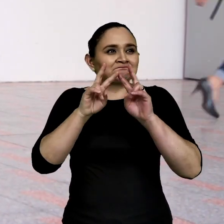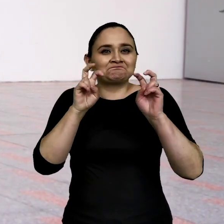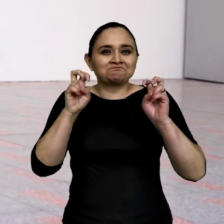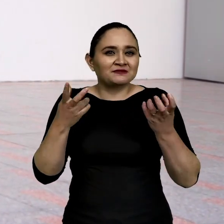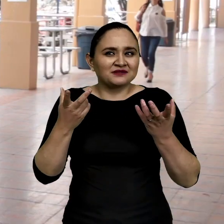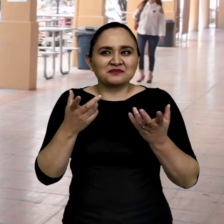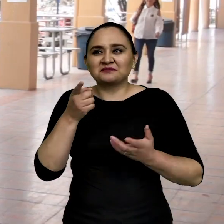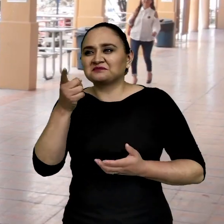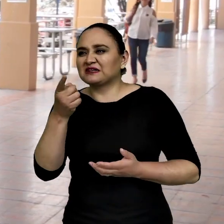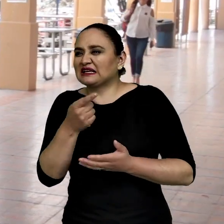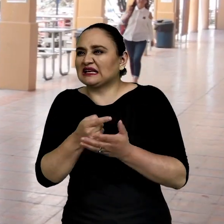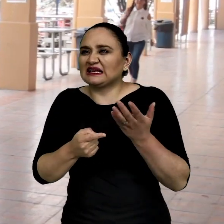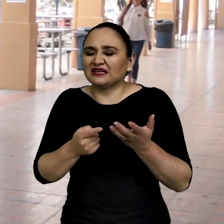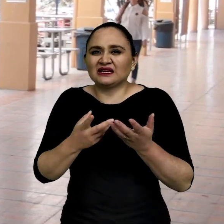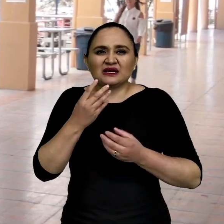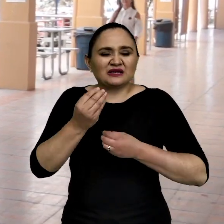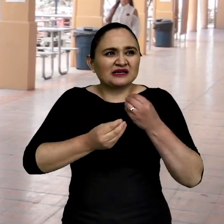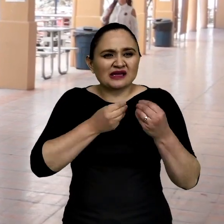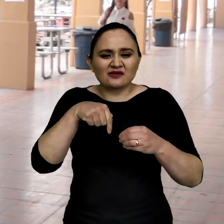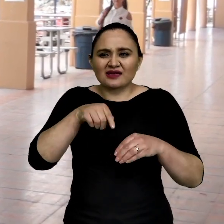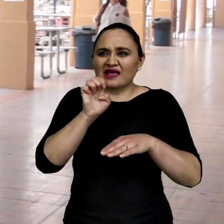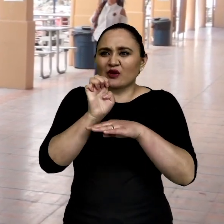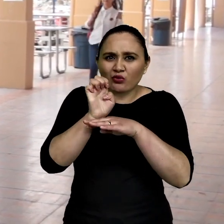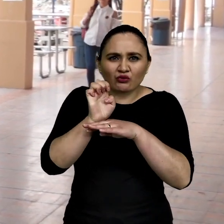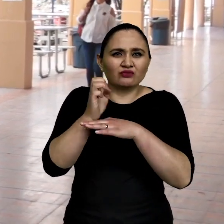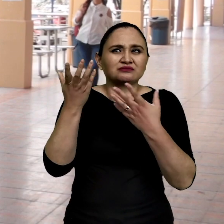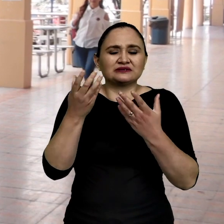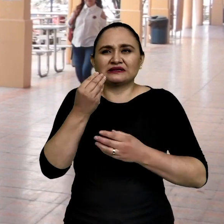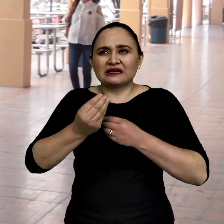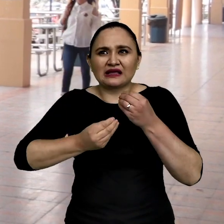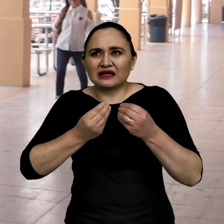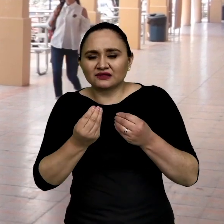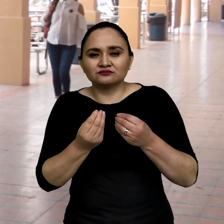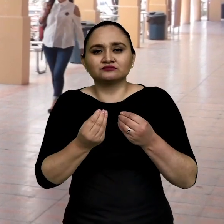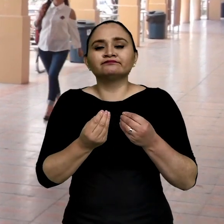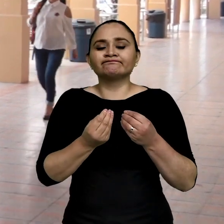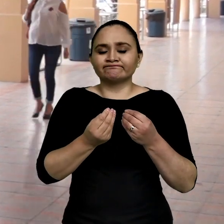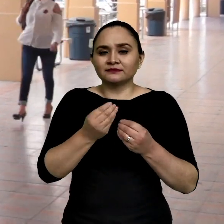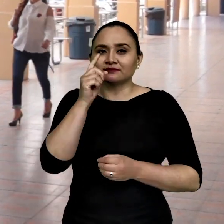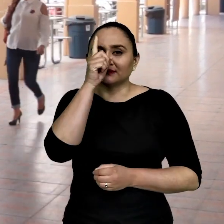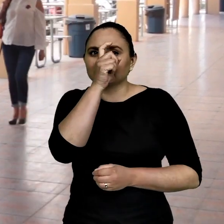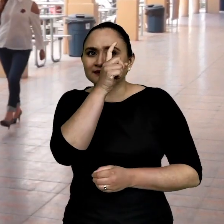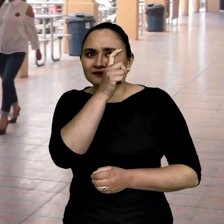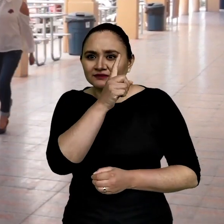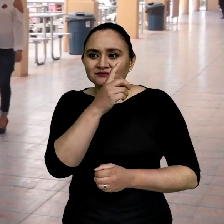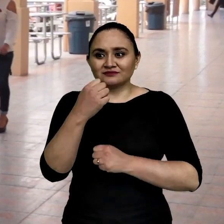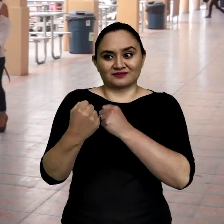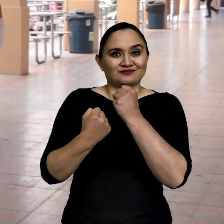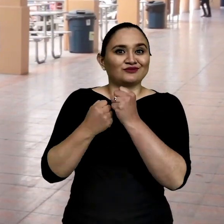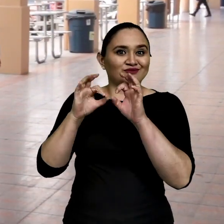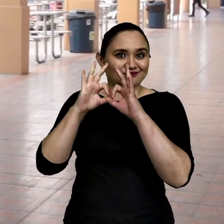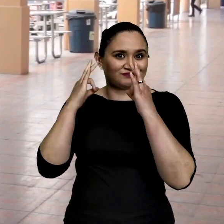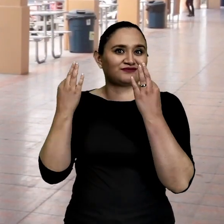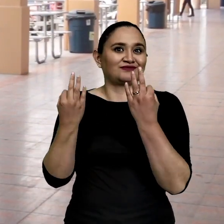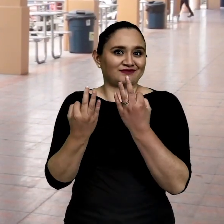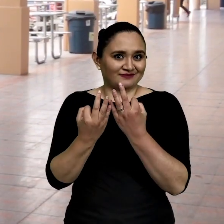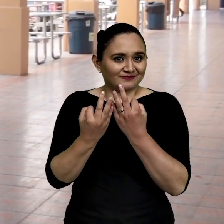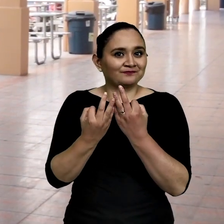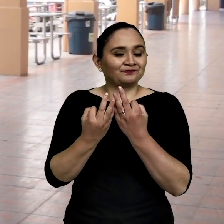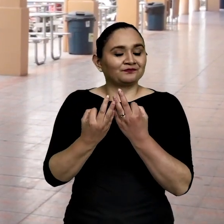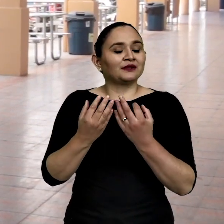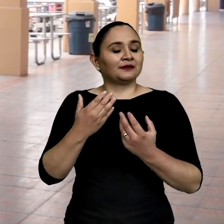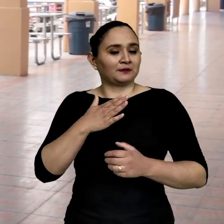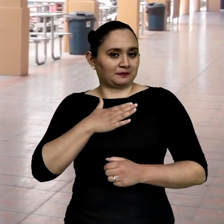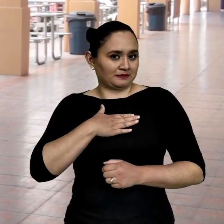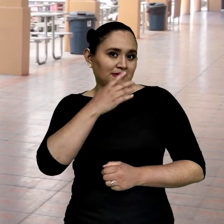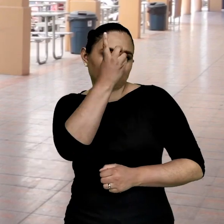qué es eso y qué mismo se hace en el Ecuador era difícil realmente tener un apoyo de la familia,